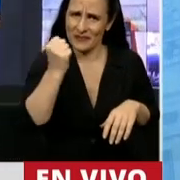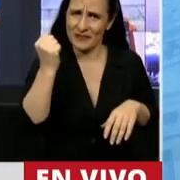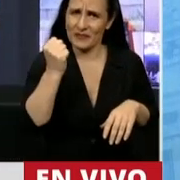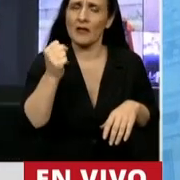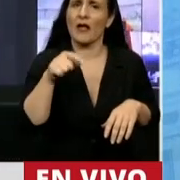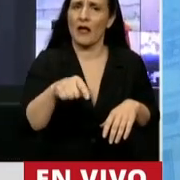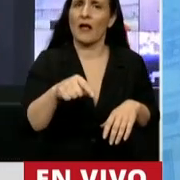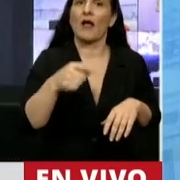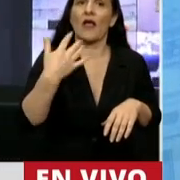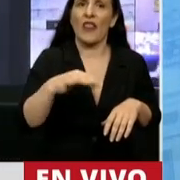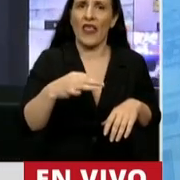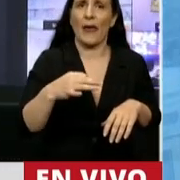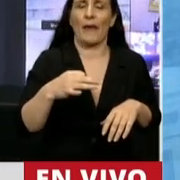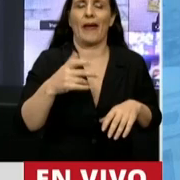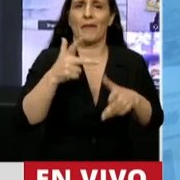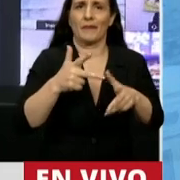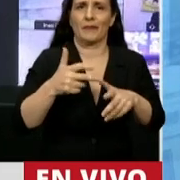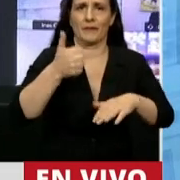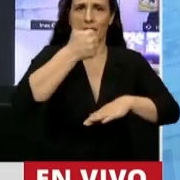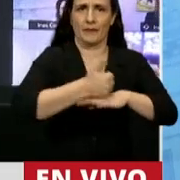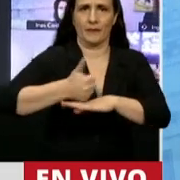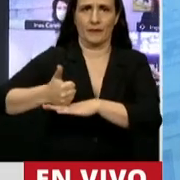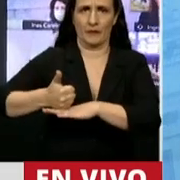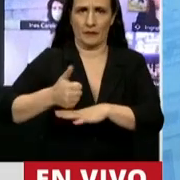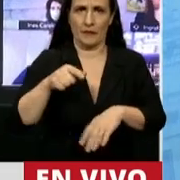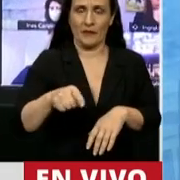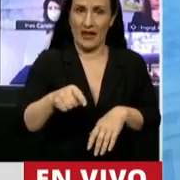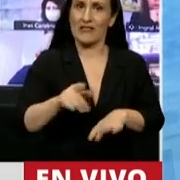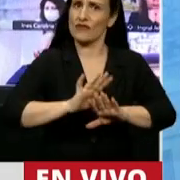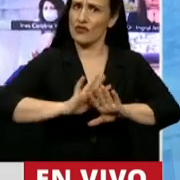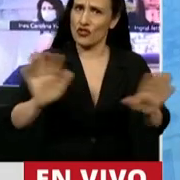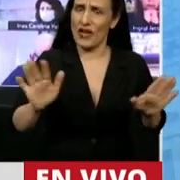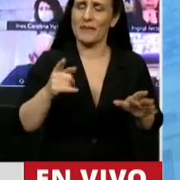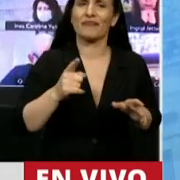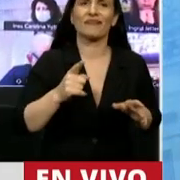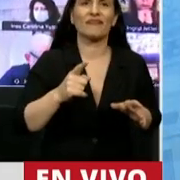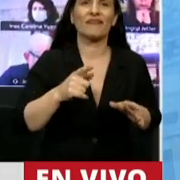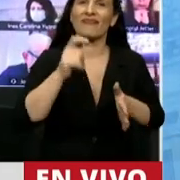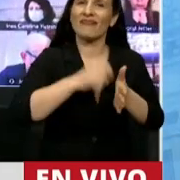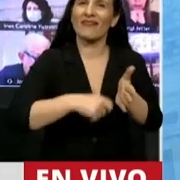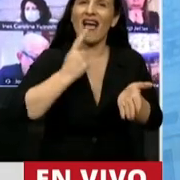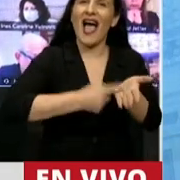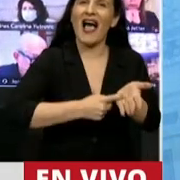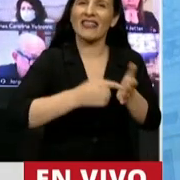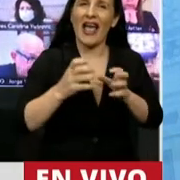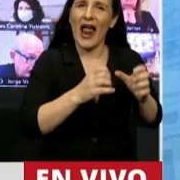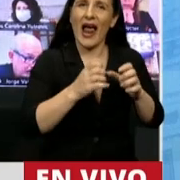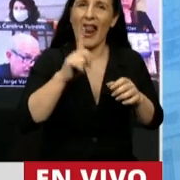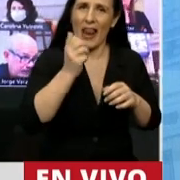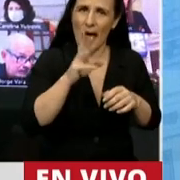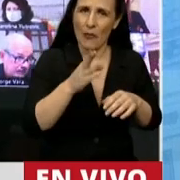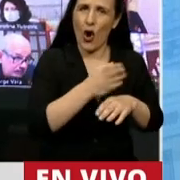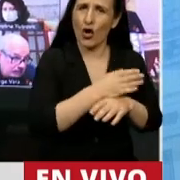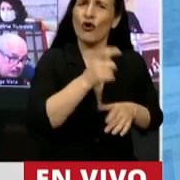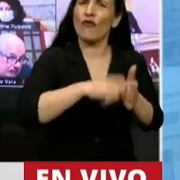fueran tratados de manera presencial. Eso consta en el acta de la labor parlamentaria que firmaron